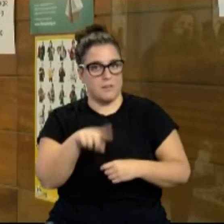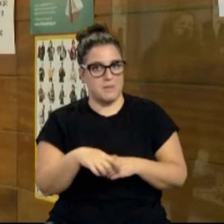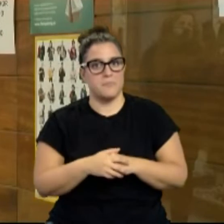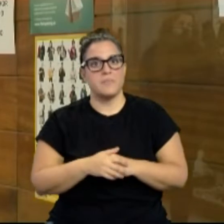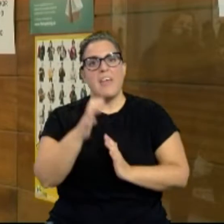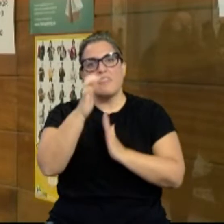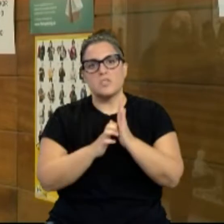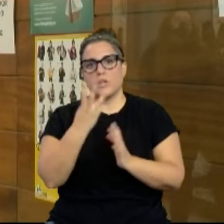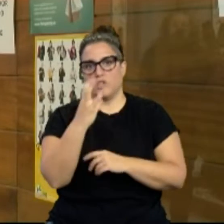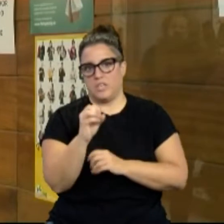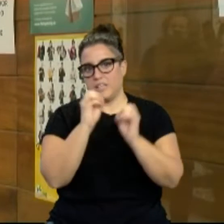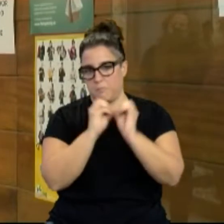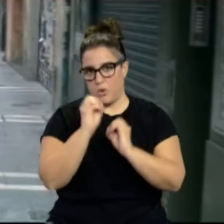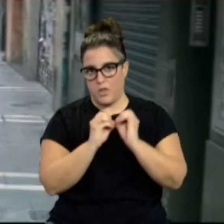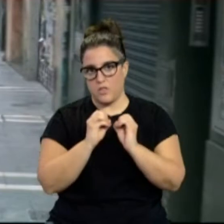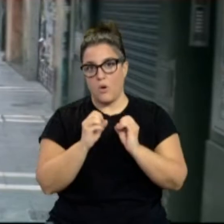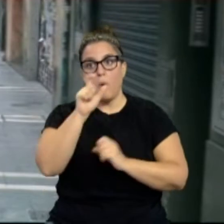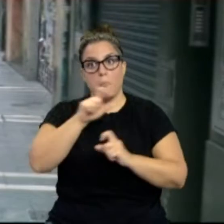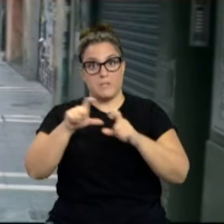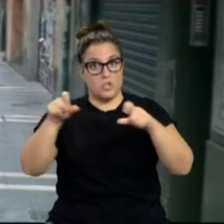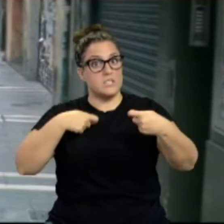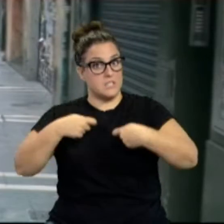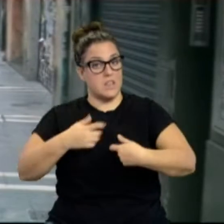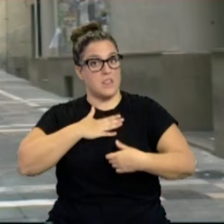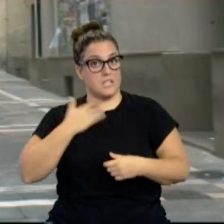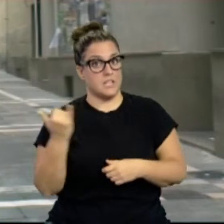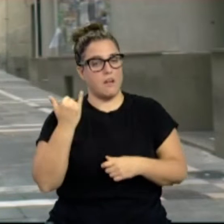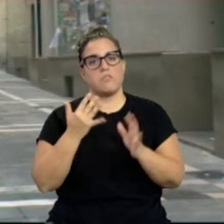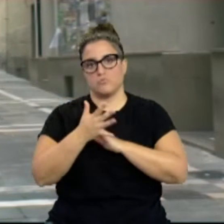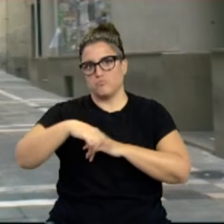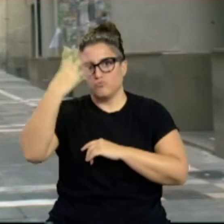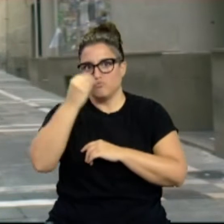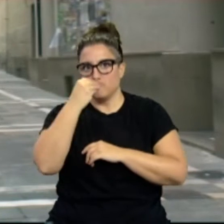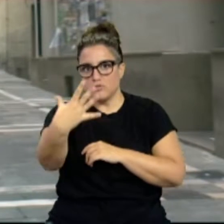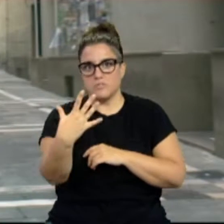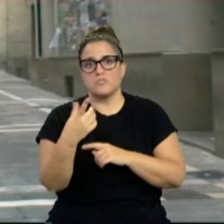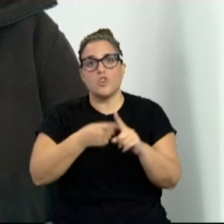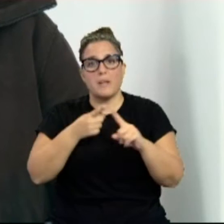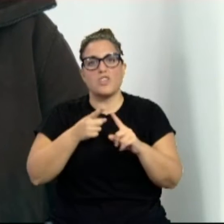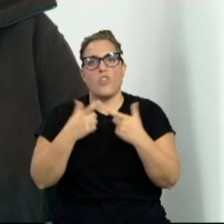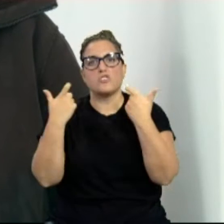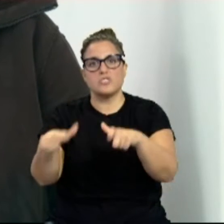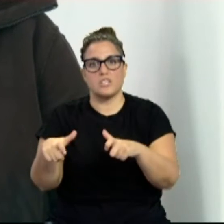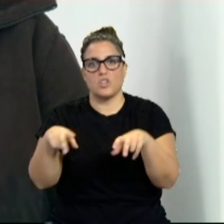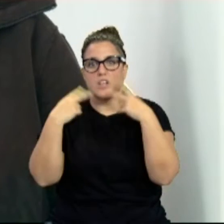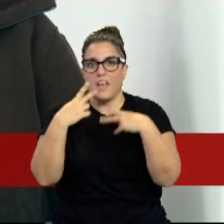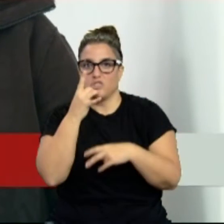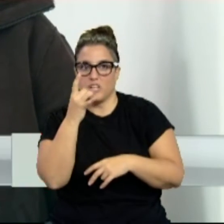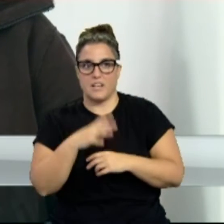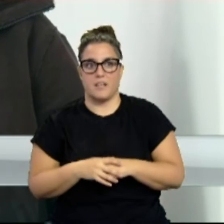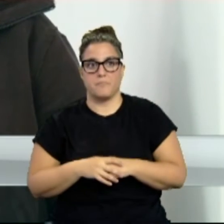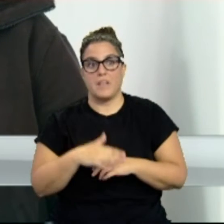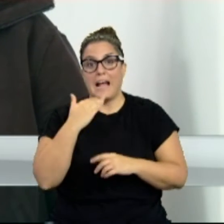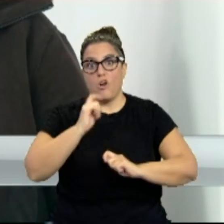un 30%. Los comerciantes aplauden esta iniciativa, especialmente el sector de la hostelería. Nos ayude a salvar un poco la temporada